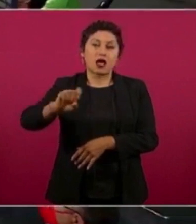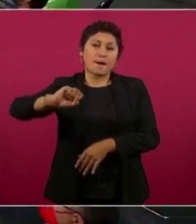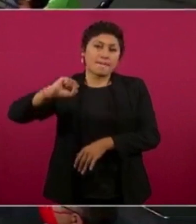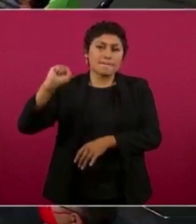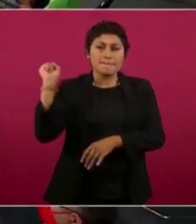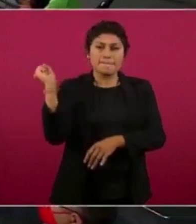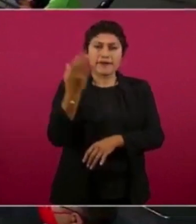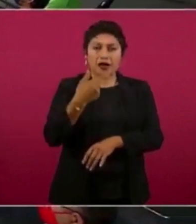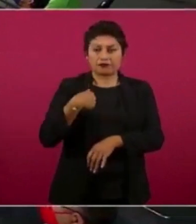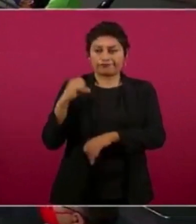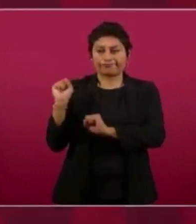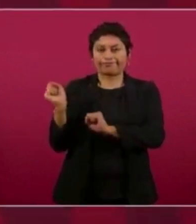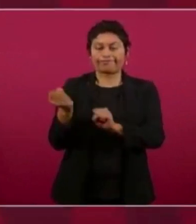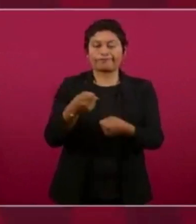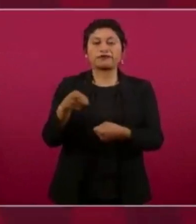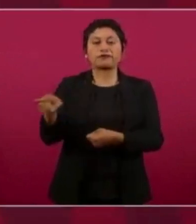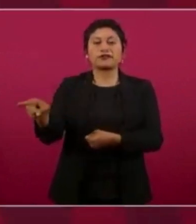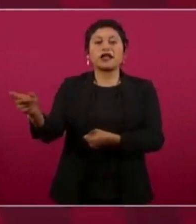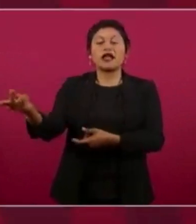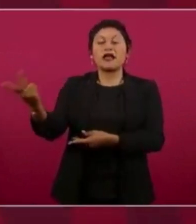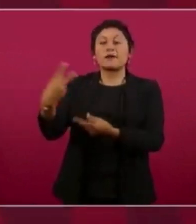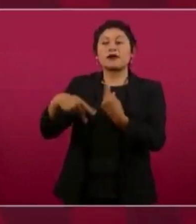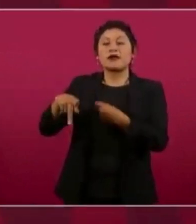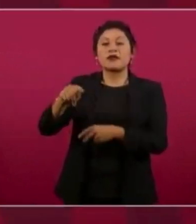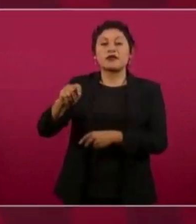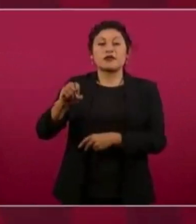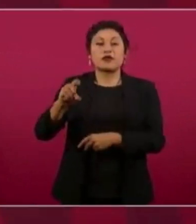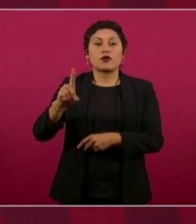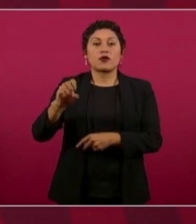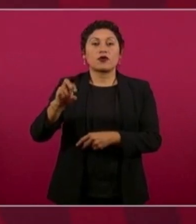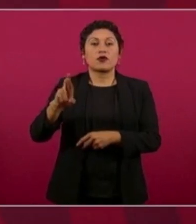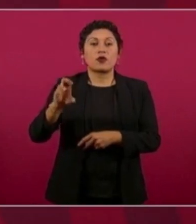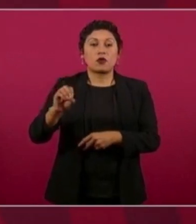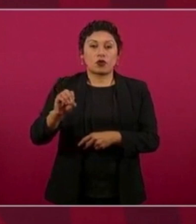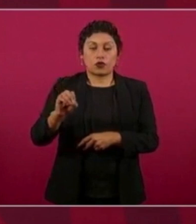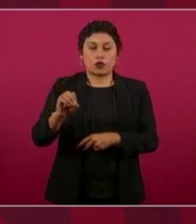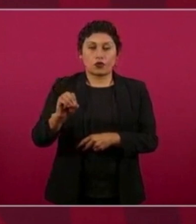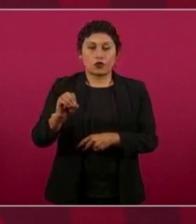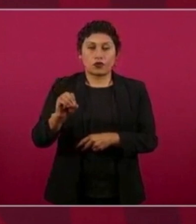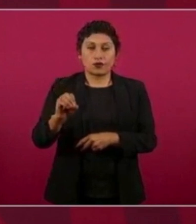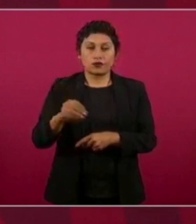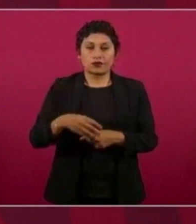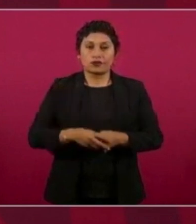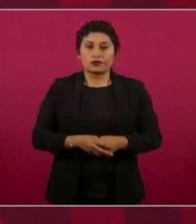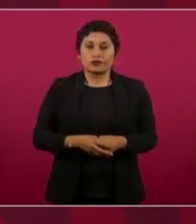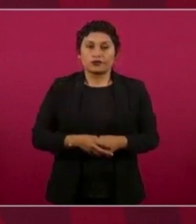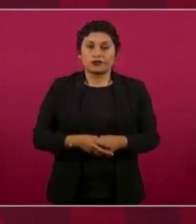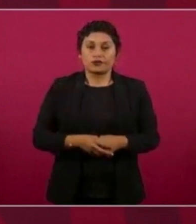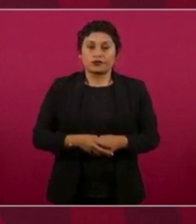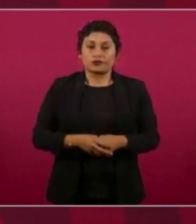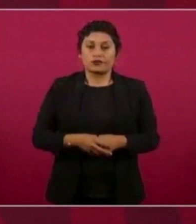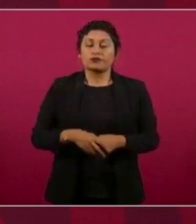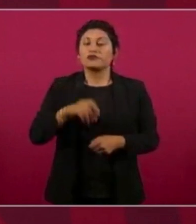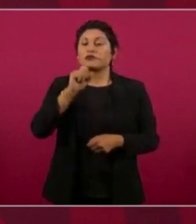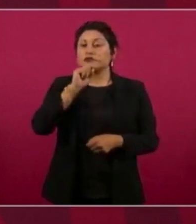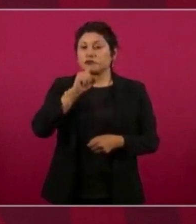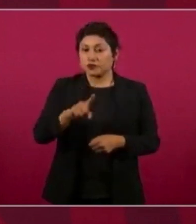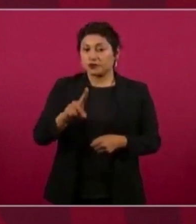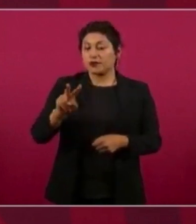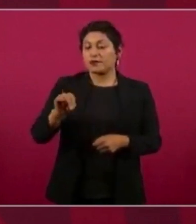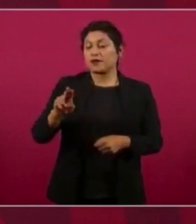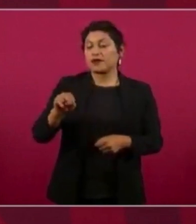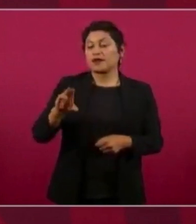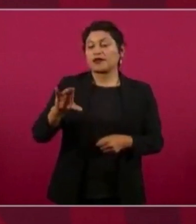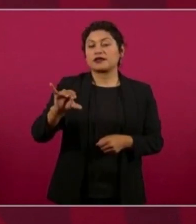Teodoro Higuera y Vinicio